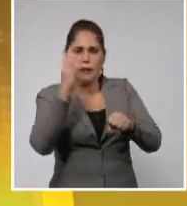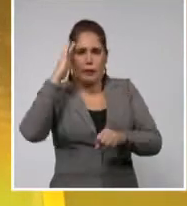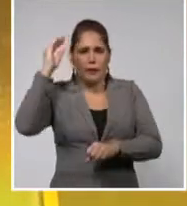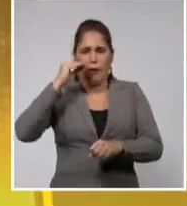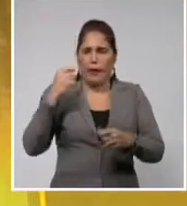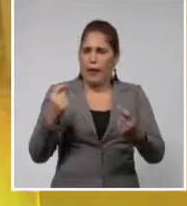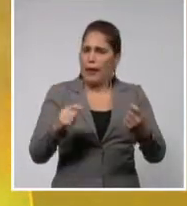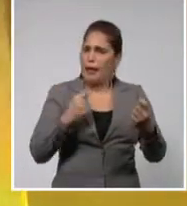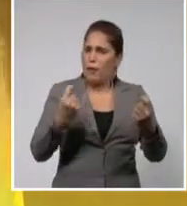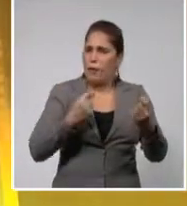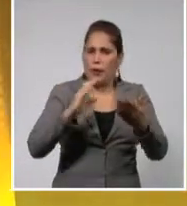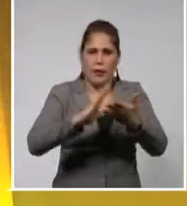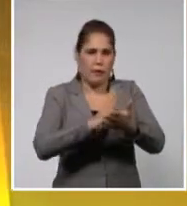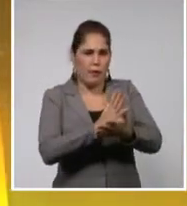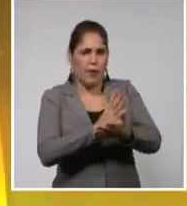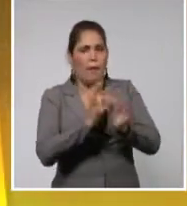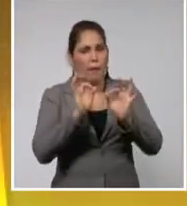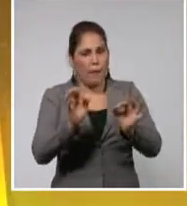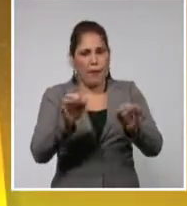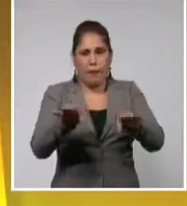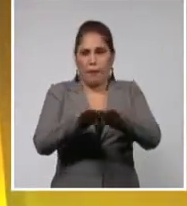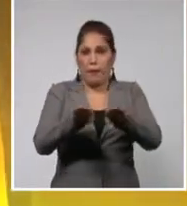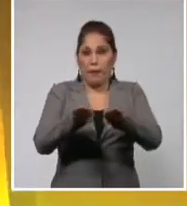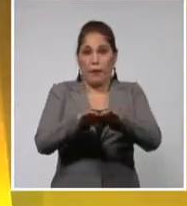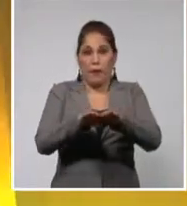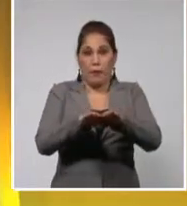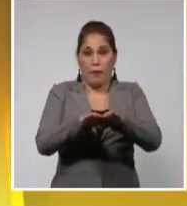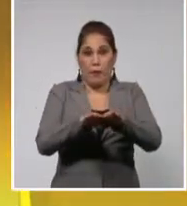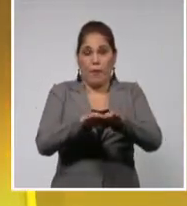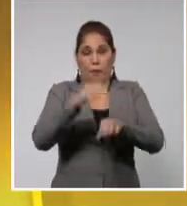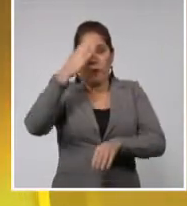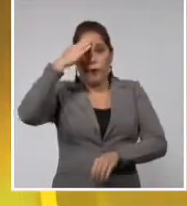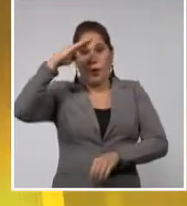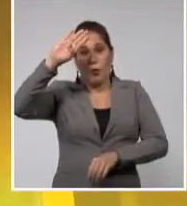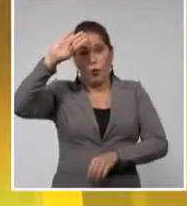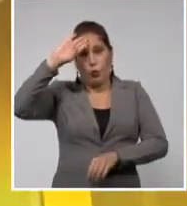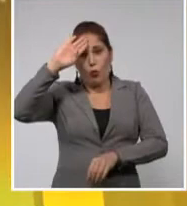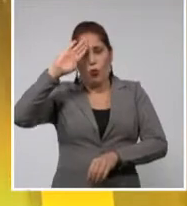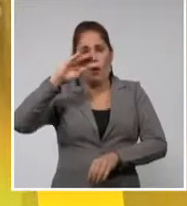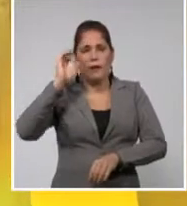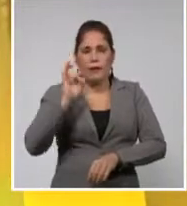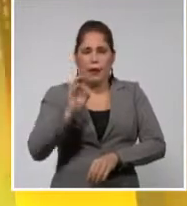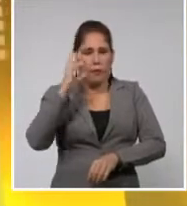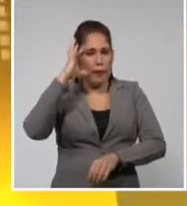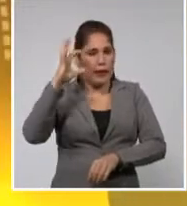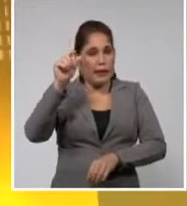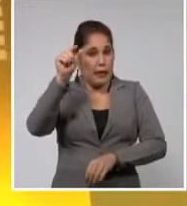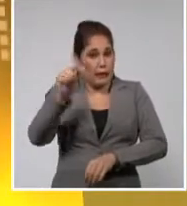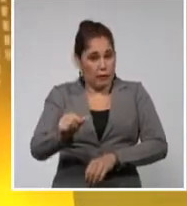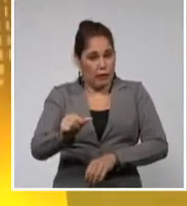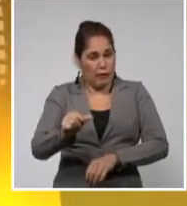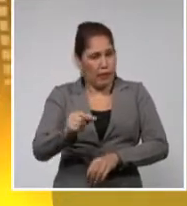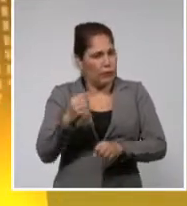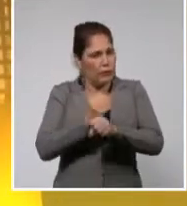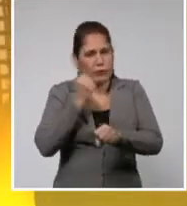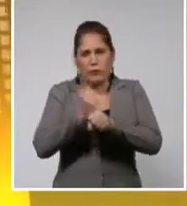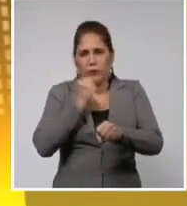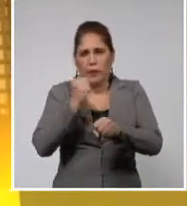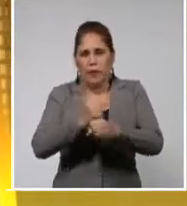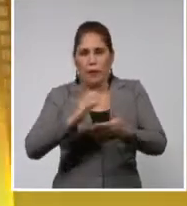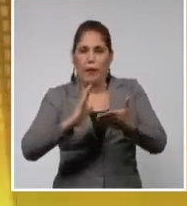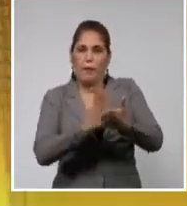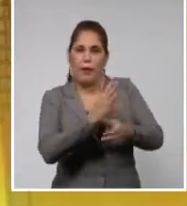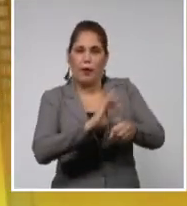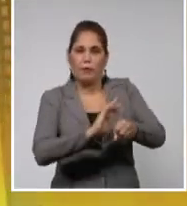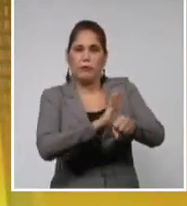combatir prácticamente al mismo tiempo. En nuestro país, toda nuestra comunidad científica se ha volcado en la lucha contra la COVID